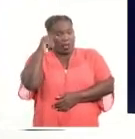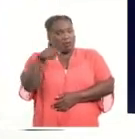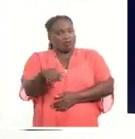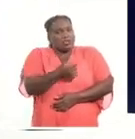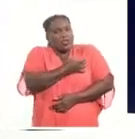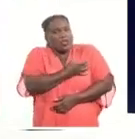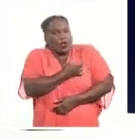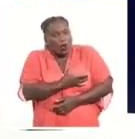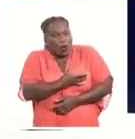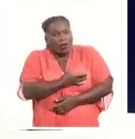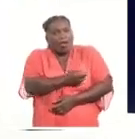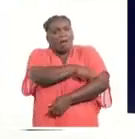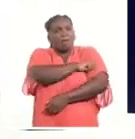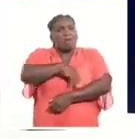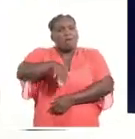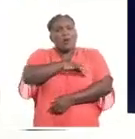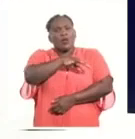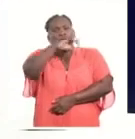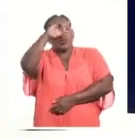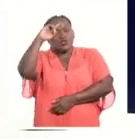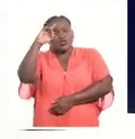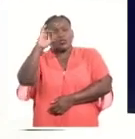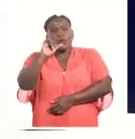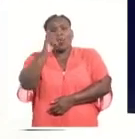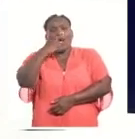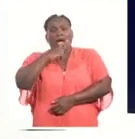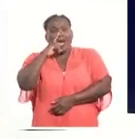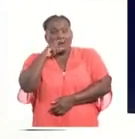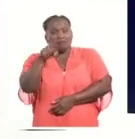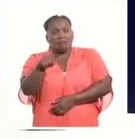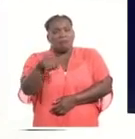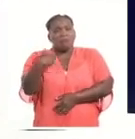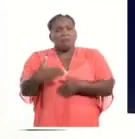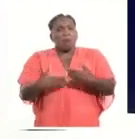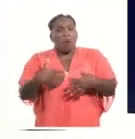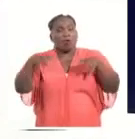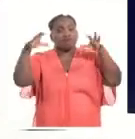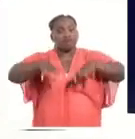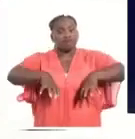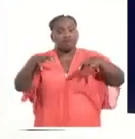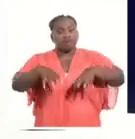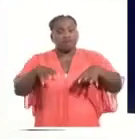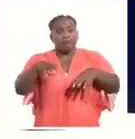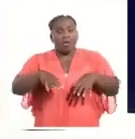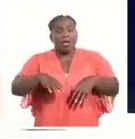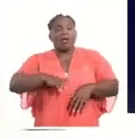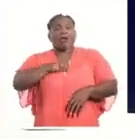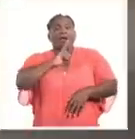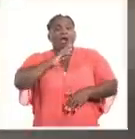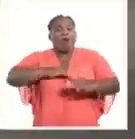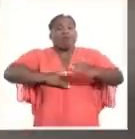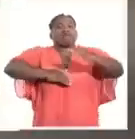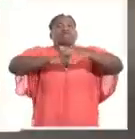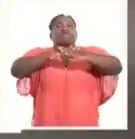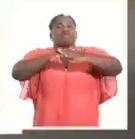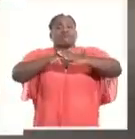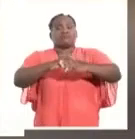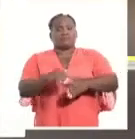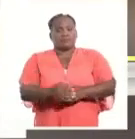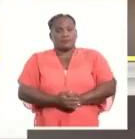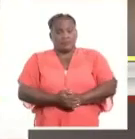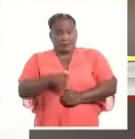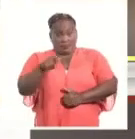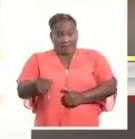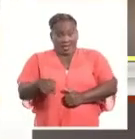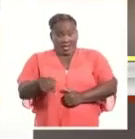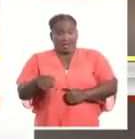pueblo de Sudán por las víctimas y daños materiales causados por las intensas lluvias e inundaciones de los últimos días. El canciller